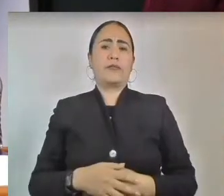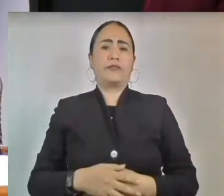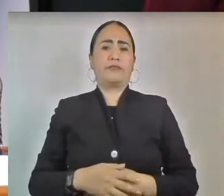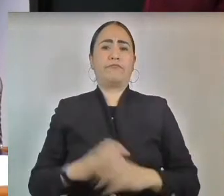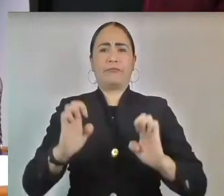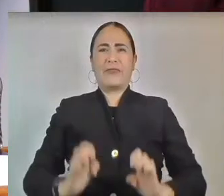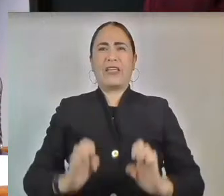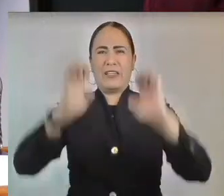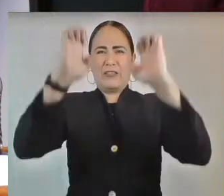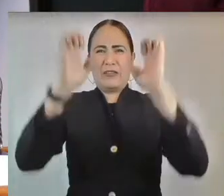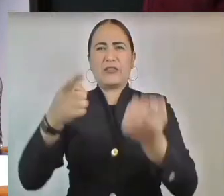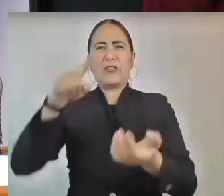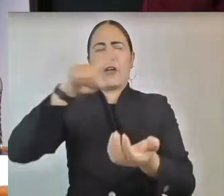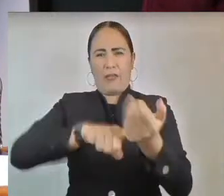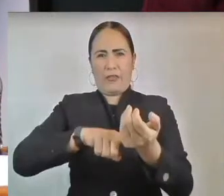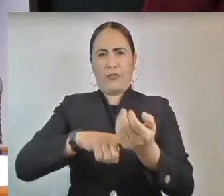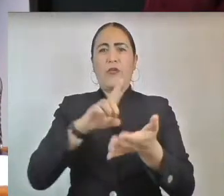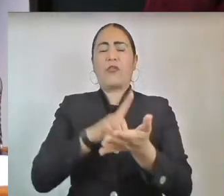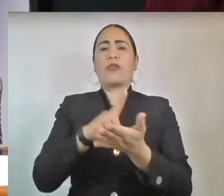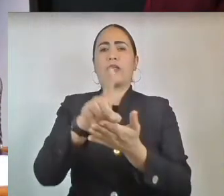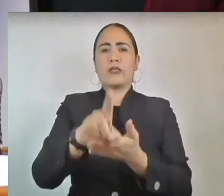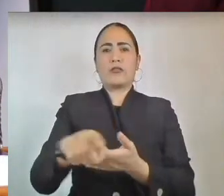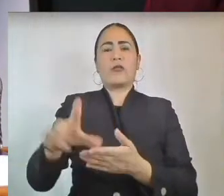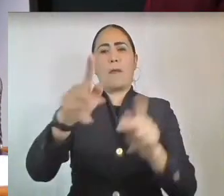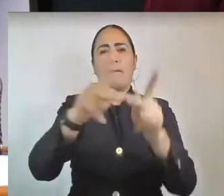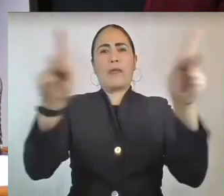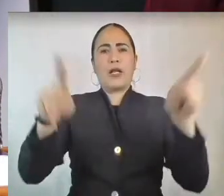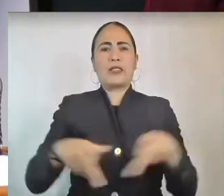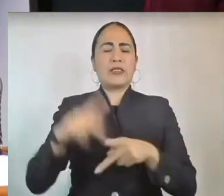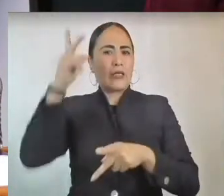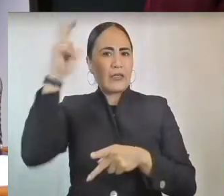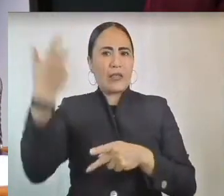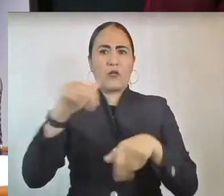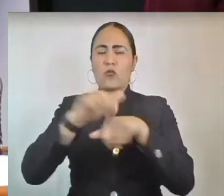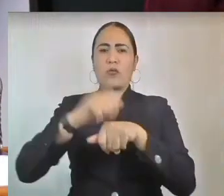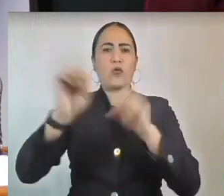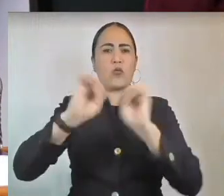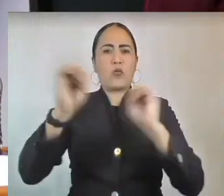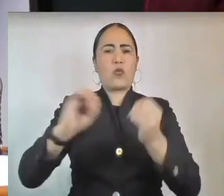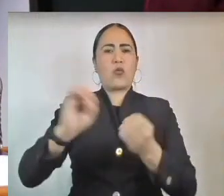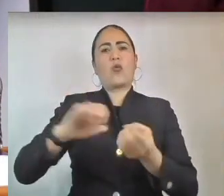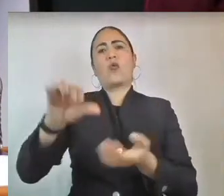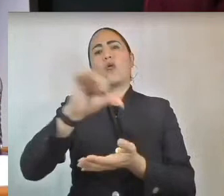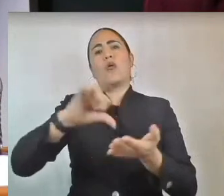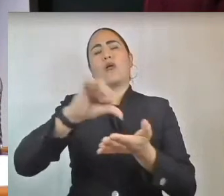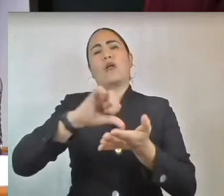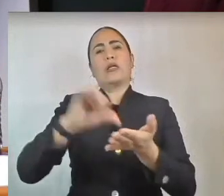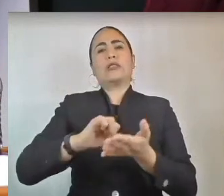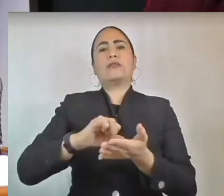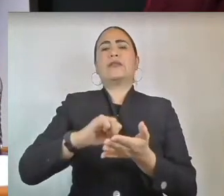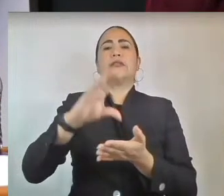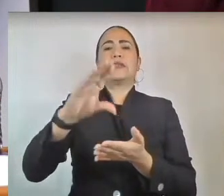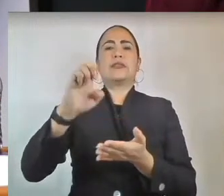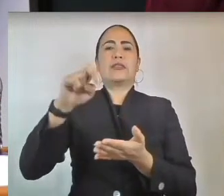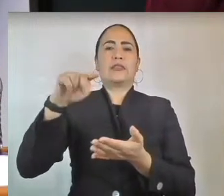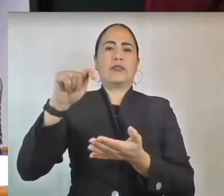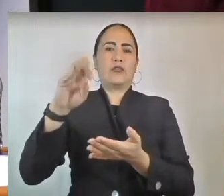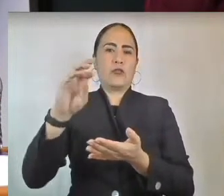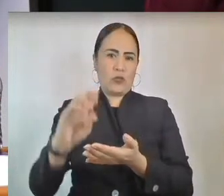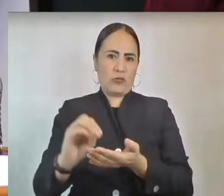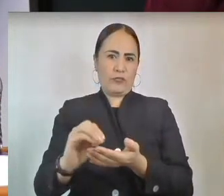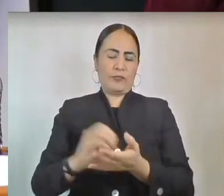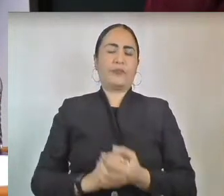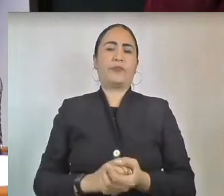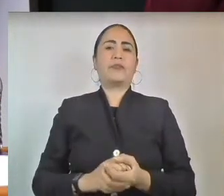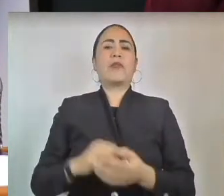Legislativo, ubicado en Plaza Hidalgo Sinúmero, Colonia Centro, Toluca de Lerdo, México, de acuerdo con el horario del orden de